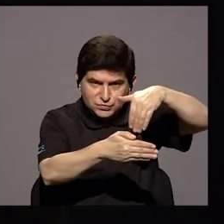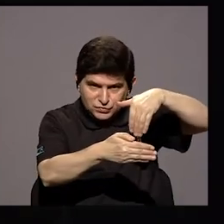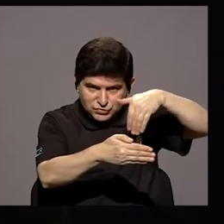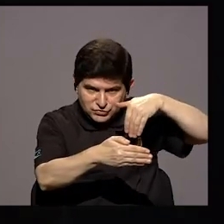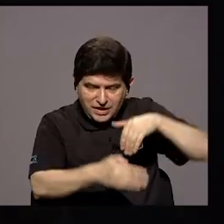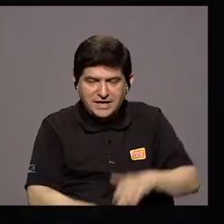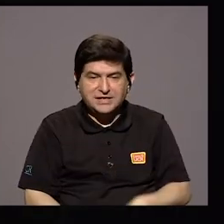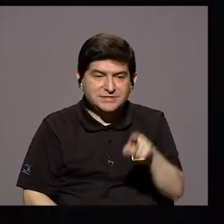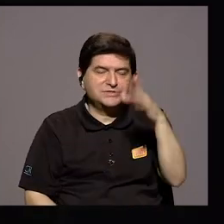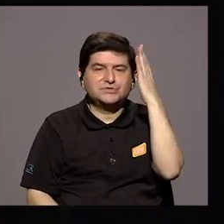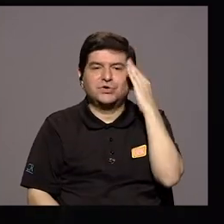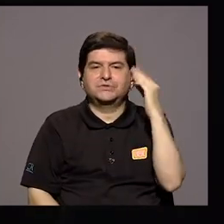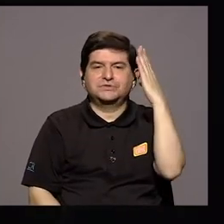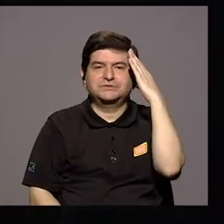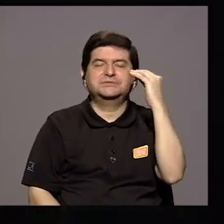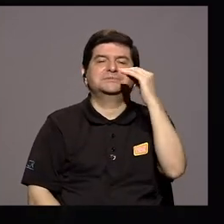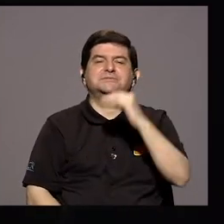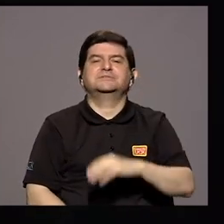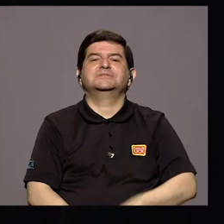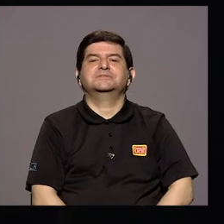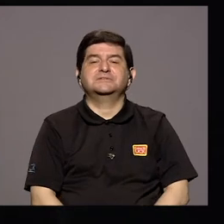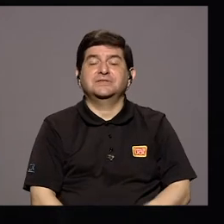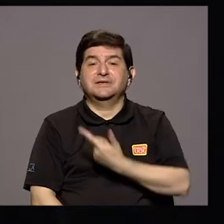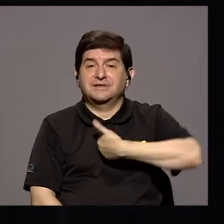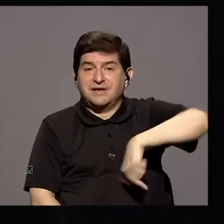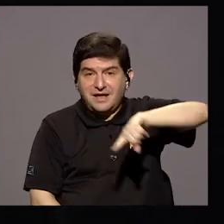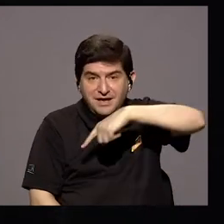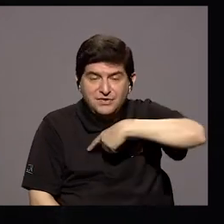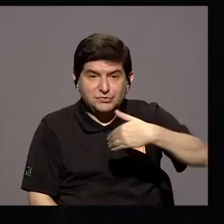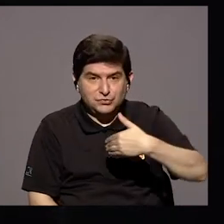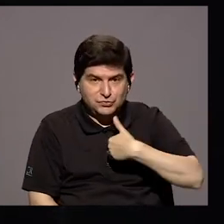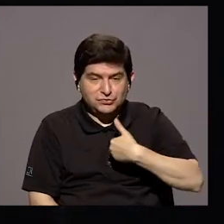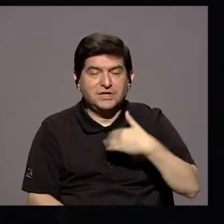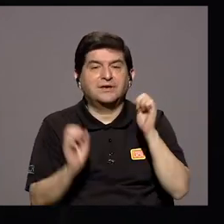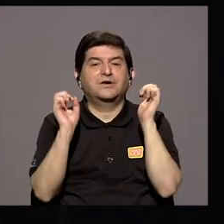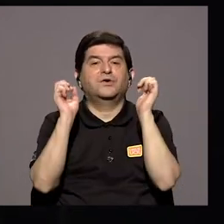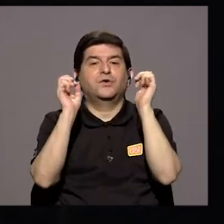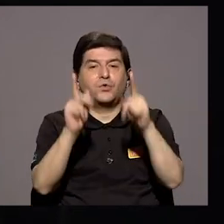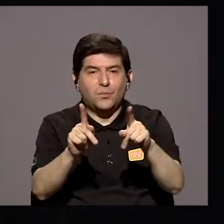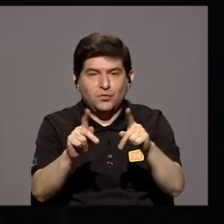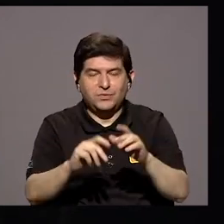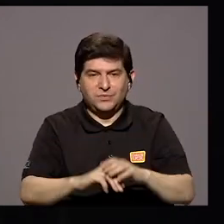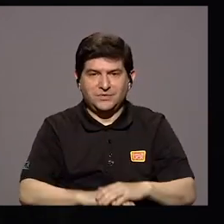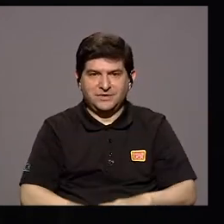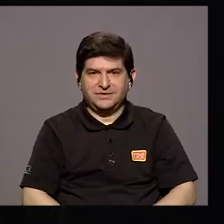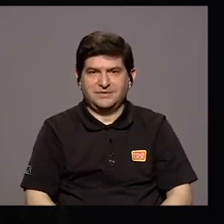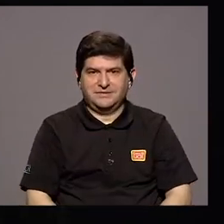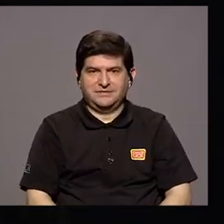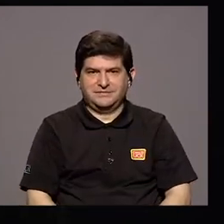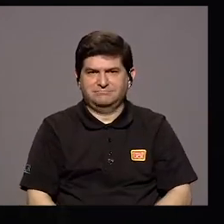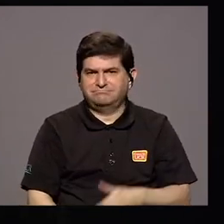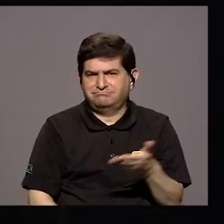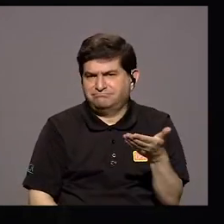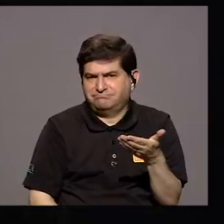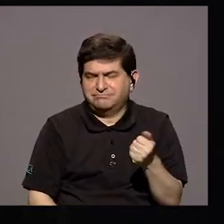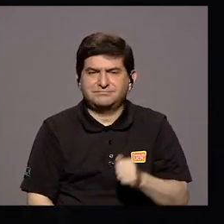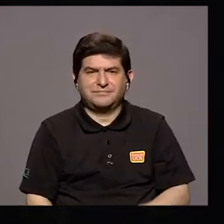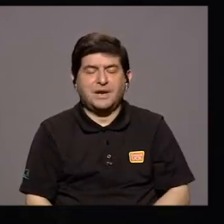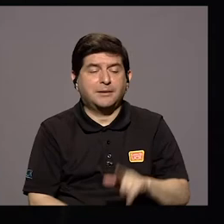Registro Y Sistematización De Esa Experiencia Y Nosotros Hemos Tenido Pues La Oportunidad De Poder